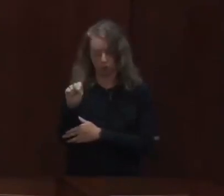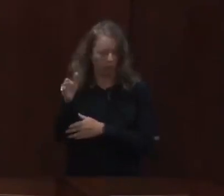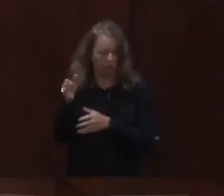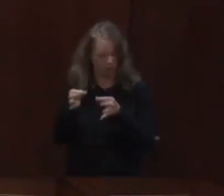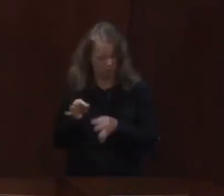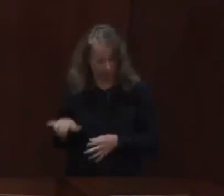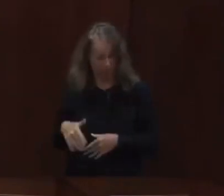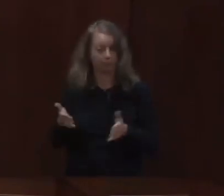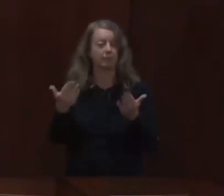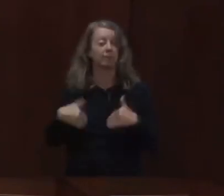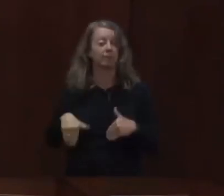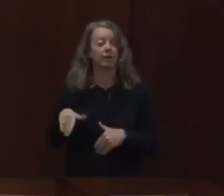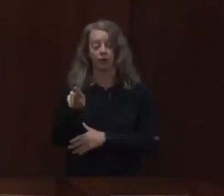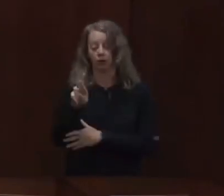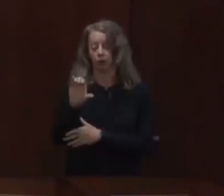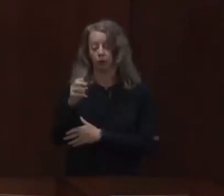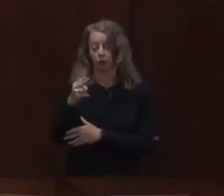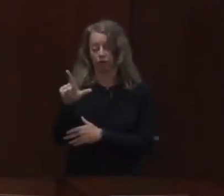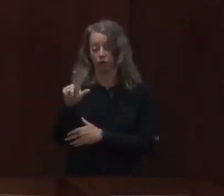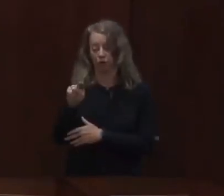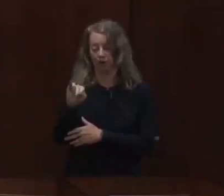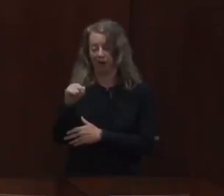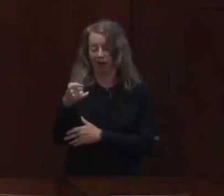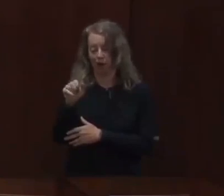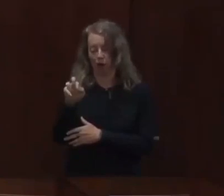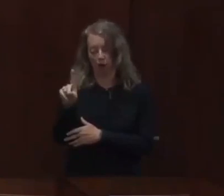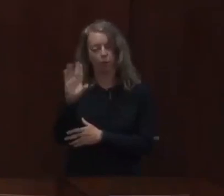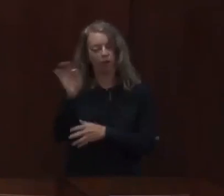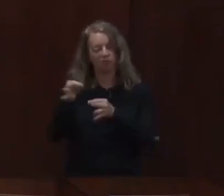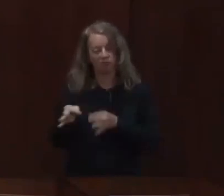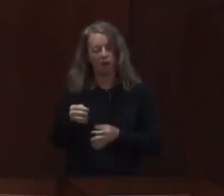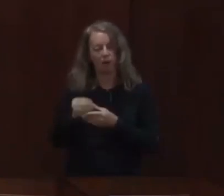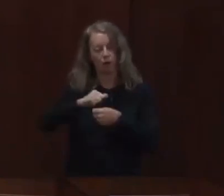los otros temas en la agenda serán